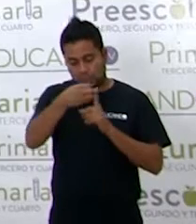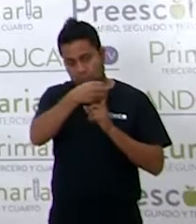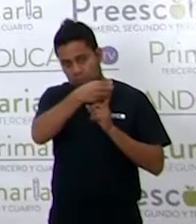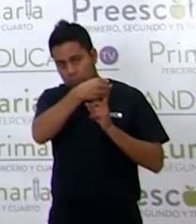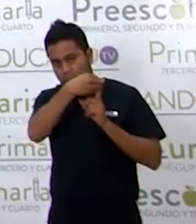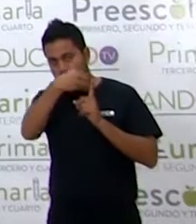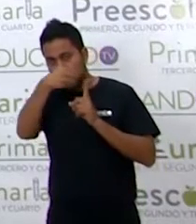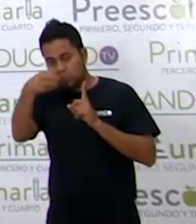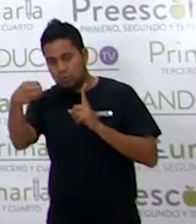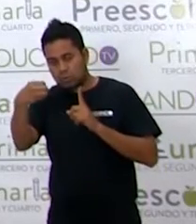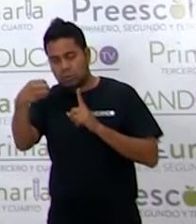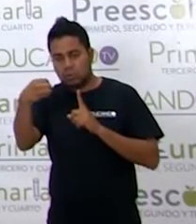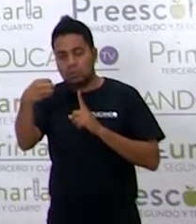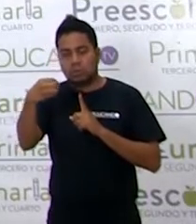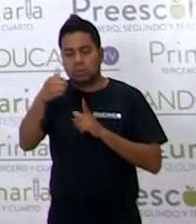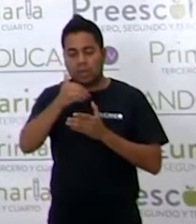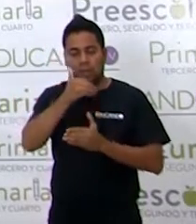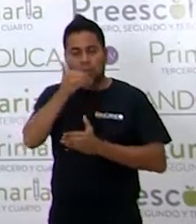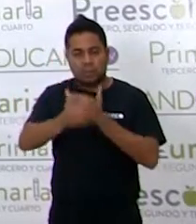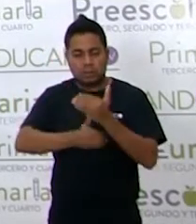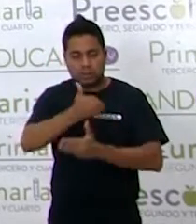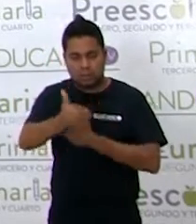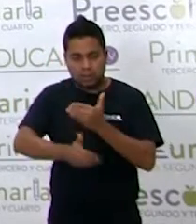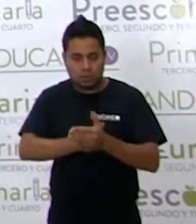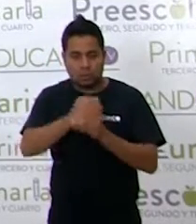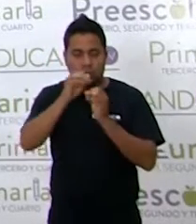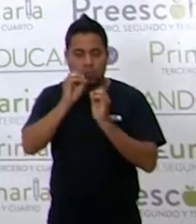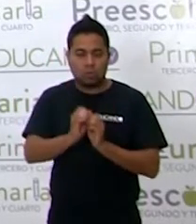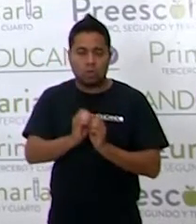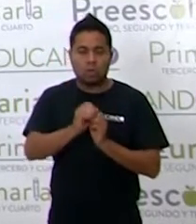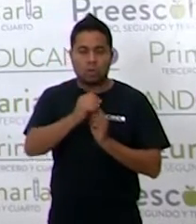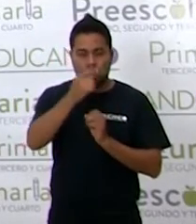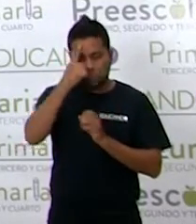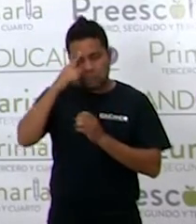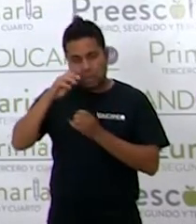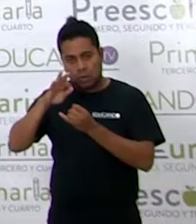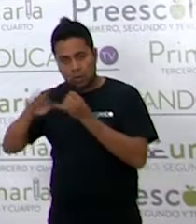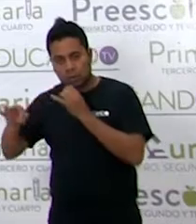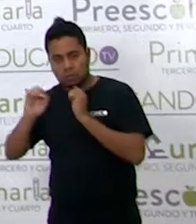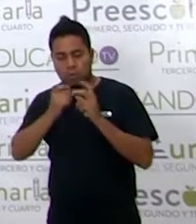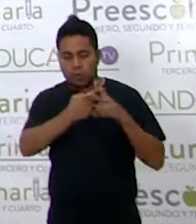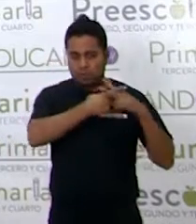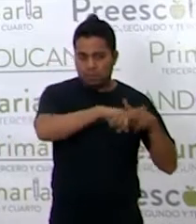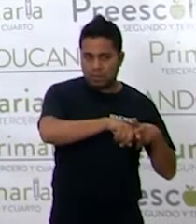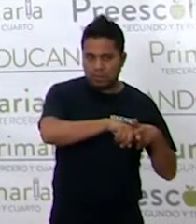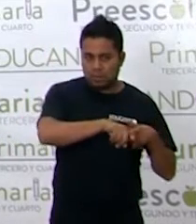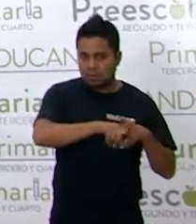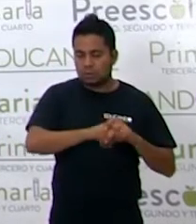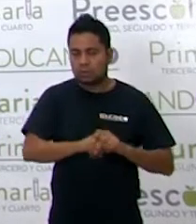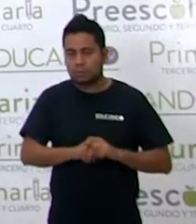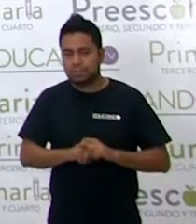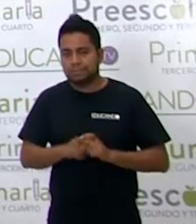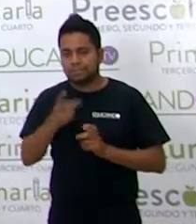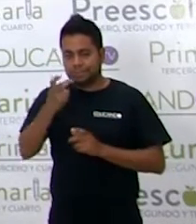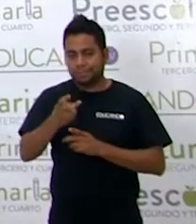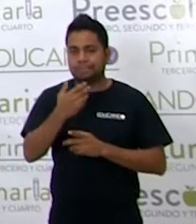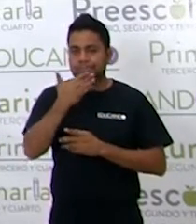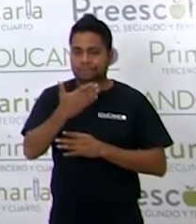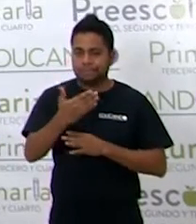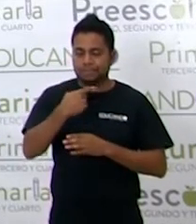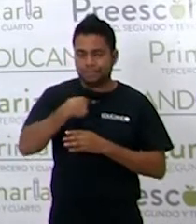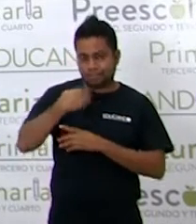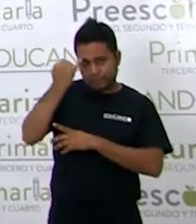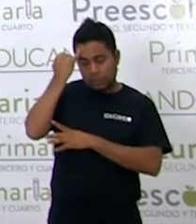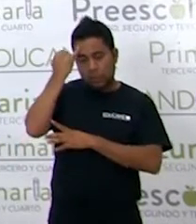de el desarrollo o el final o inicio. Inicio. Vamos